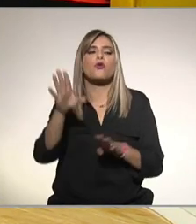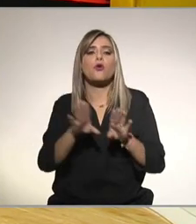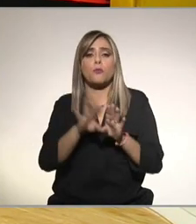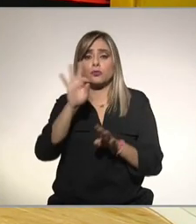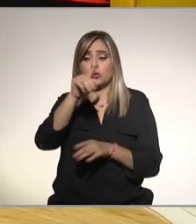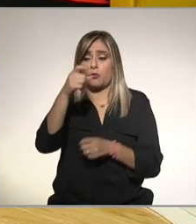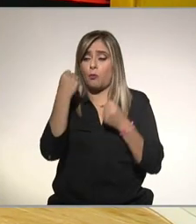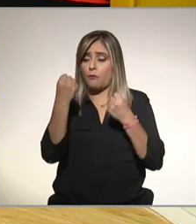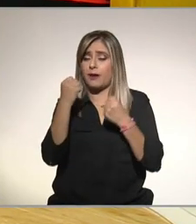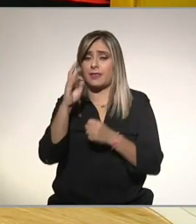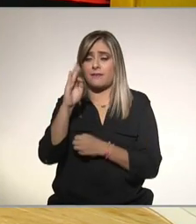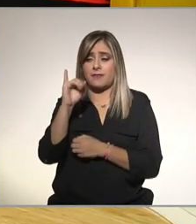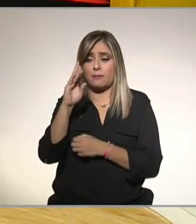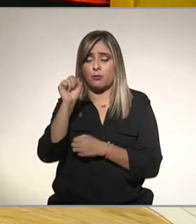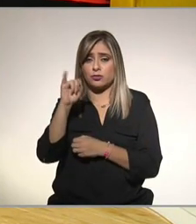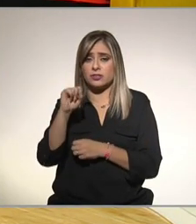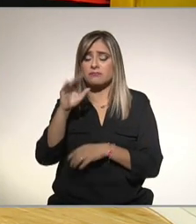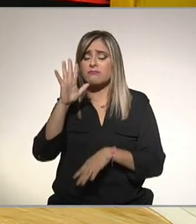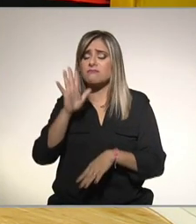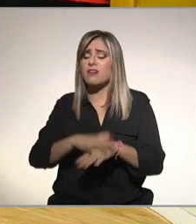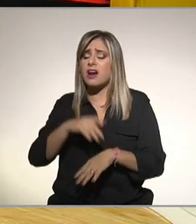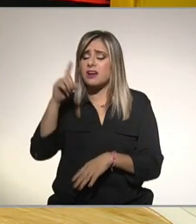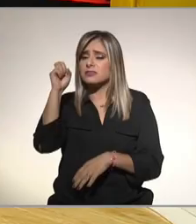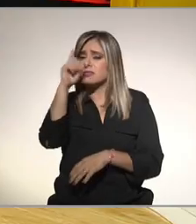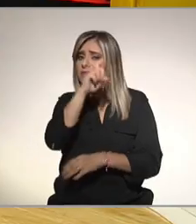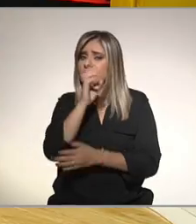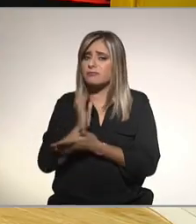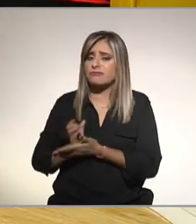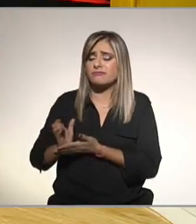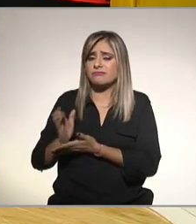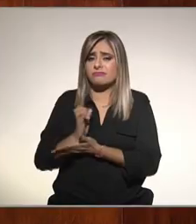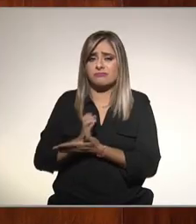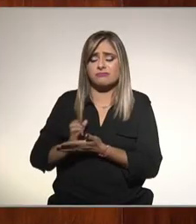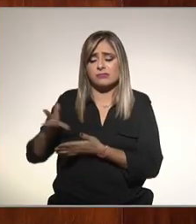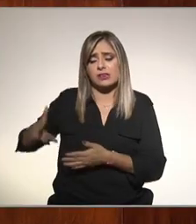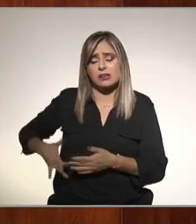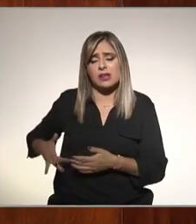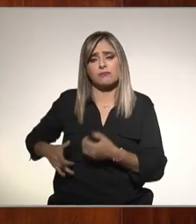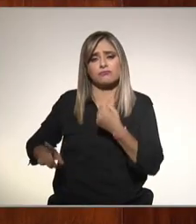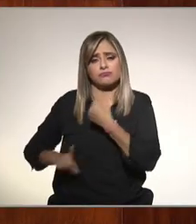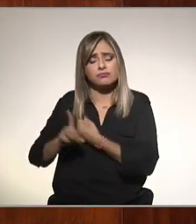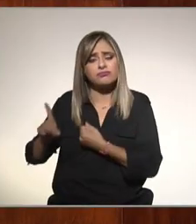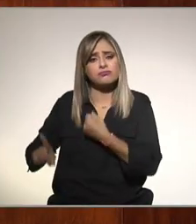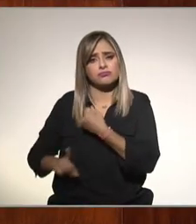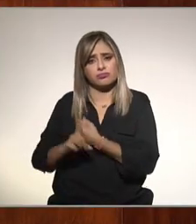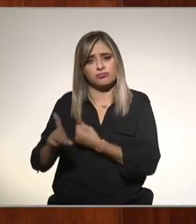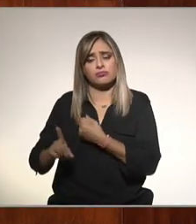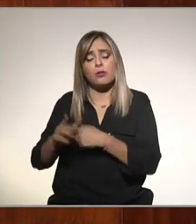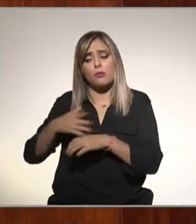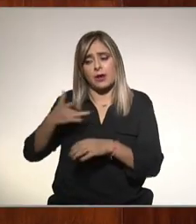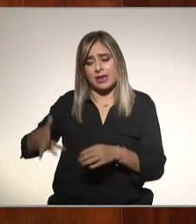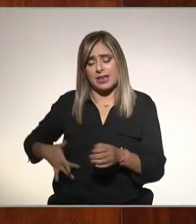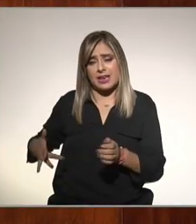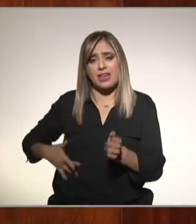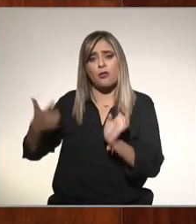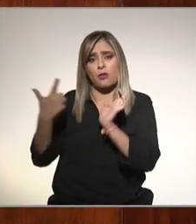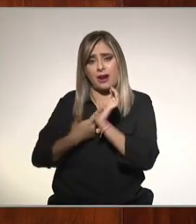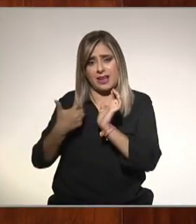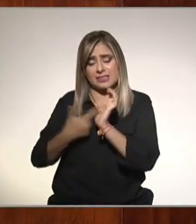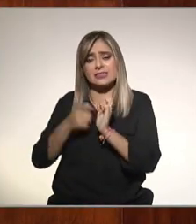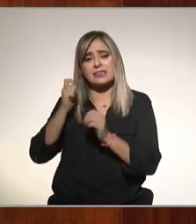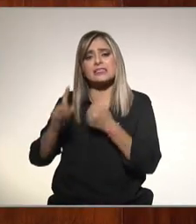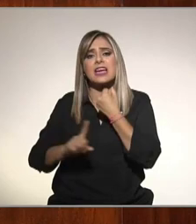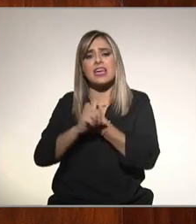fibrosis hay más complicaciones hepáticas y no hepáticas porque también el hígado graso es una enfermedad